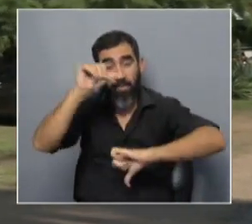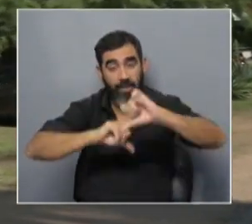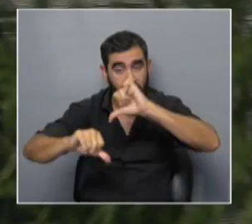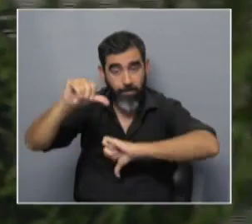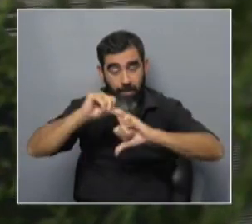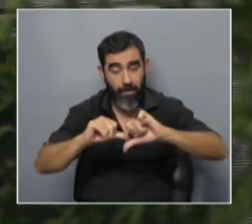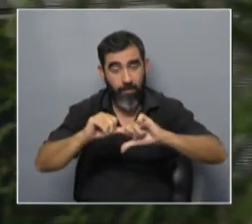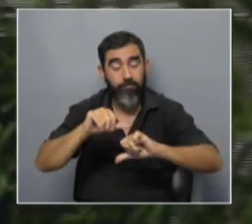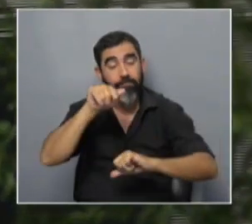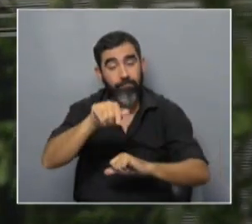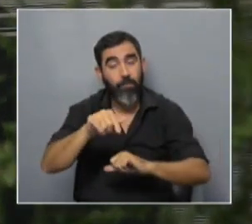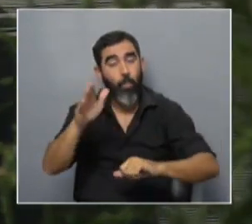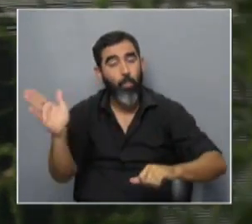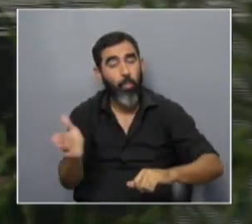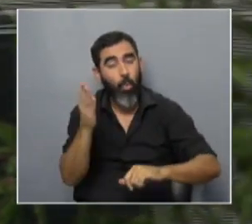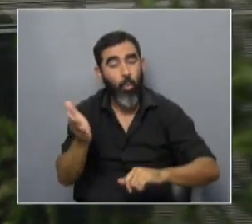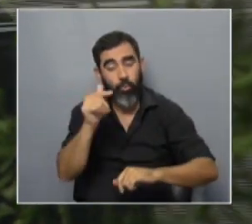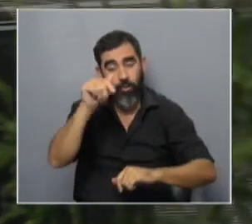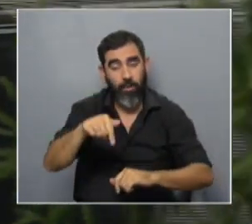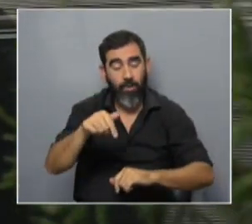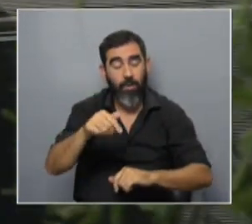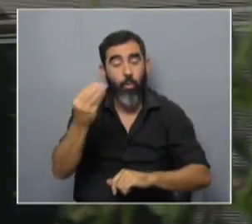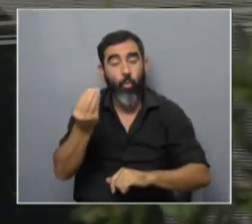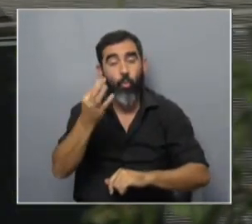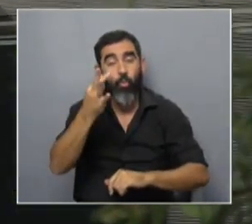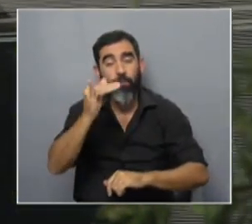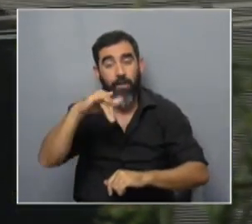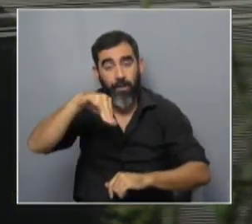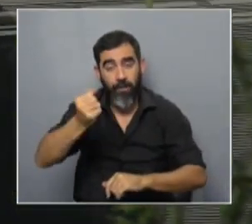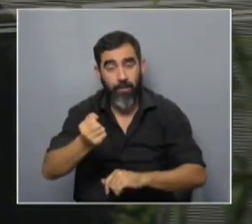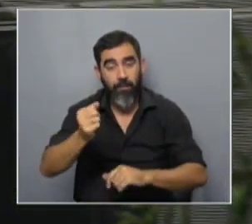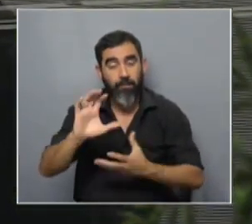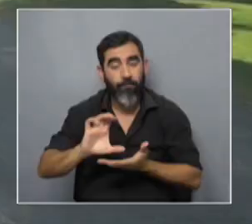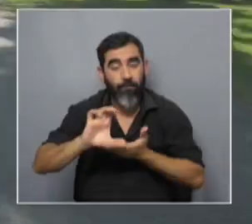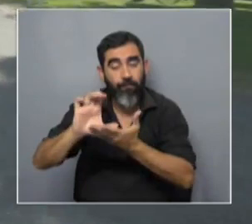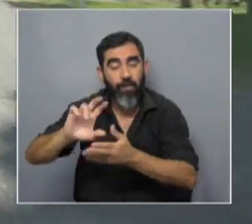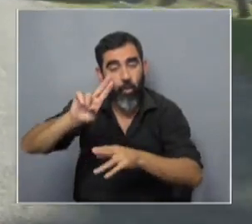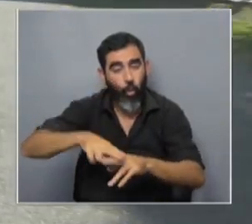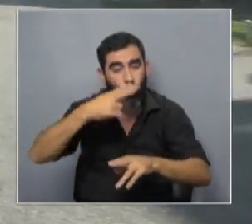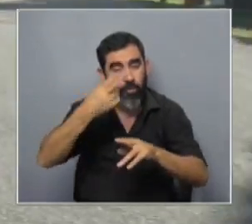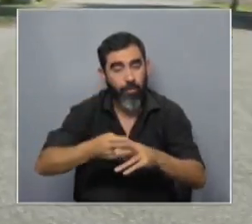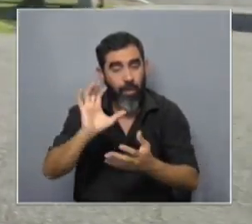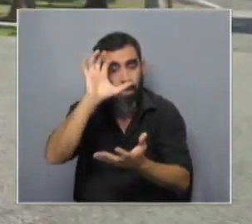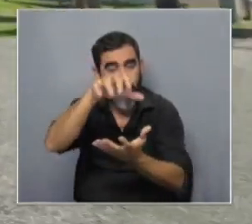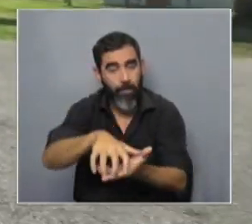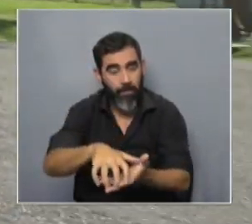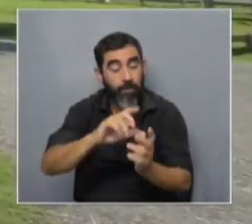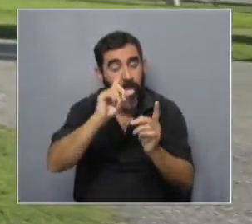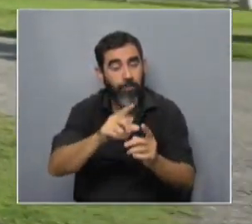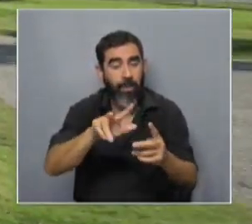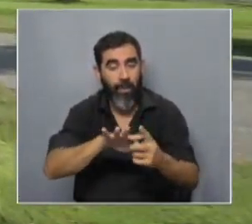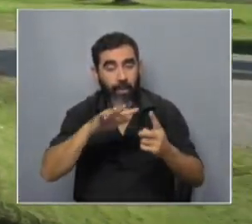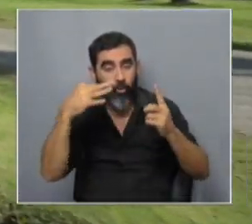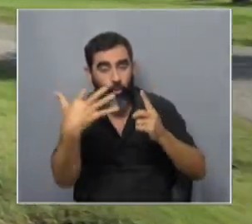parte de lo que se produce en Cufina eso se reinvierte en todo lo que es la planta y también en el